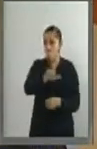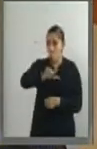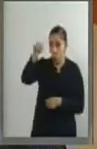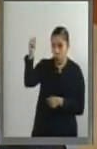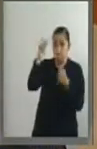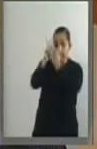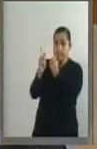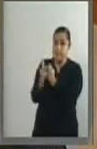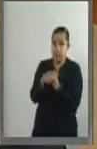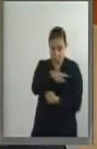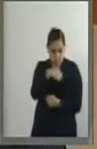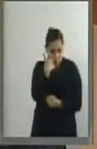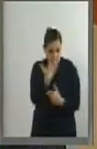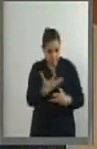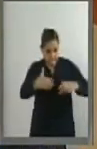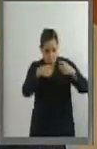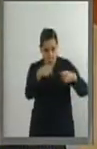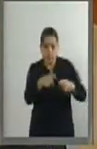tantos, como Marruecos,